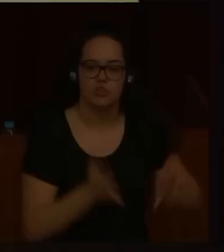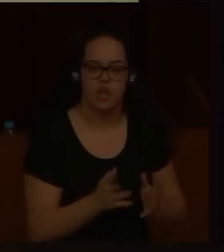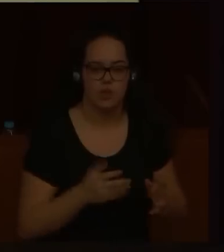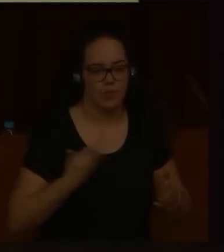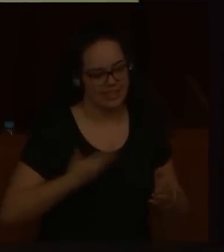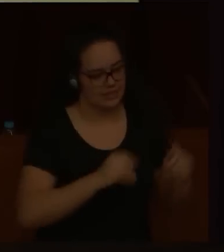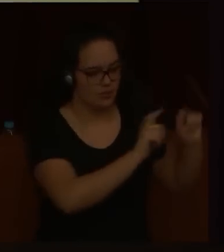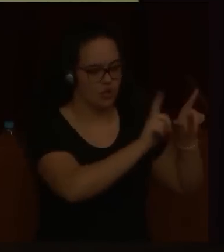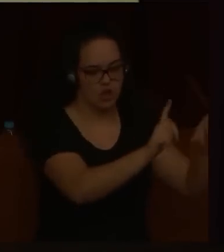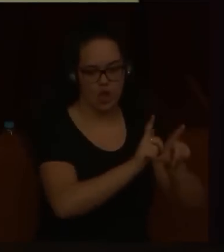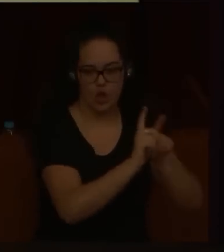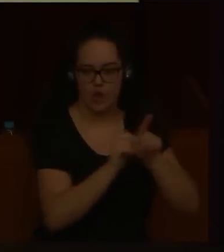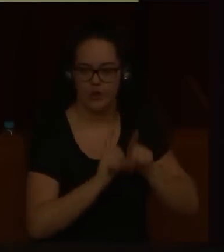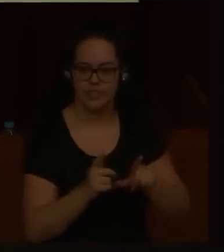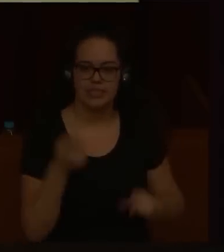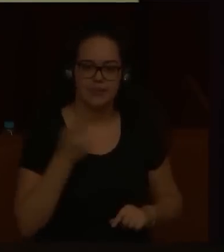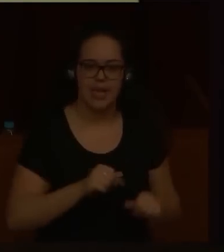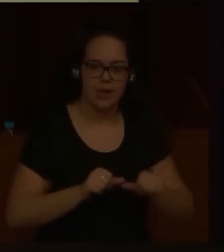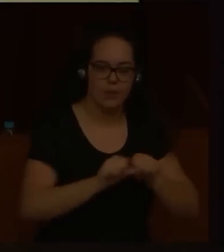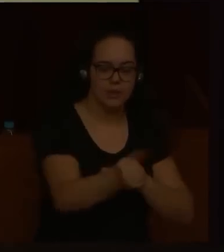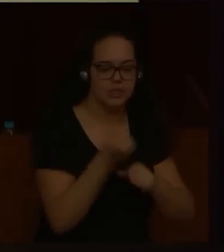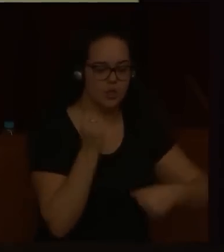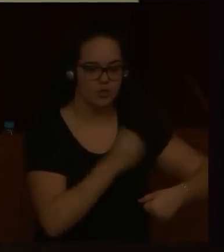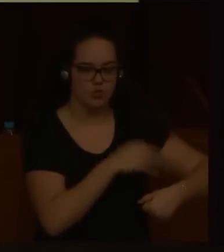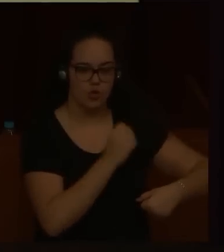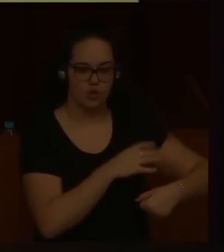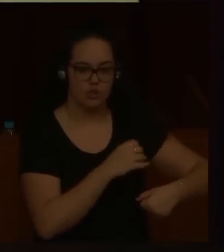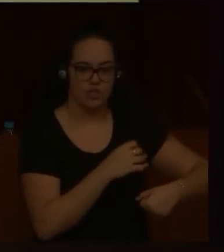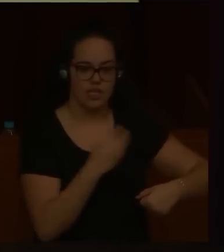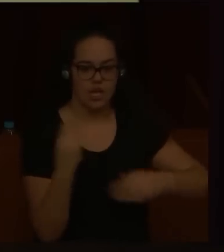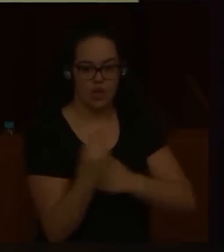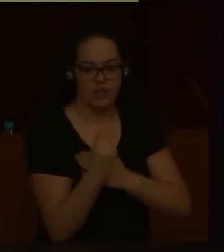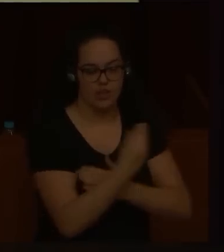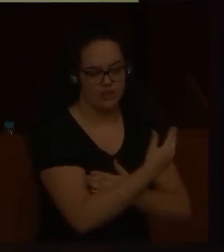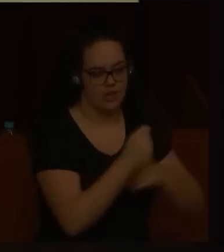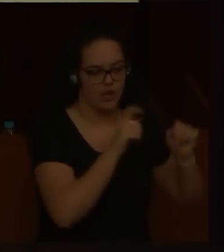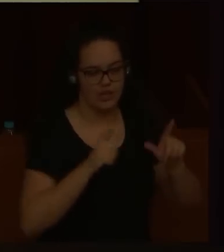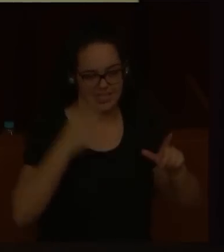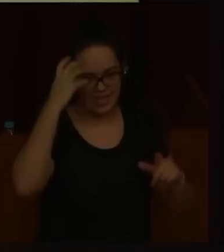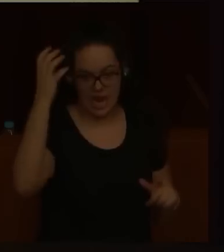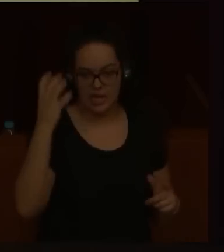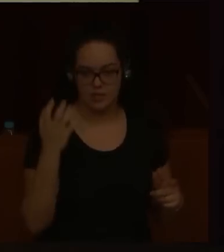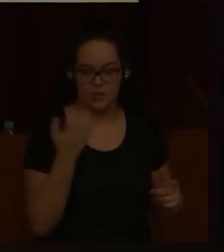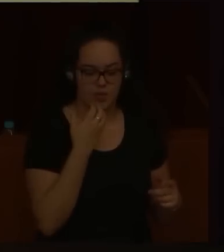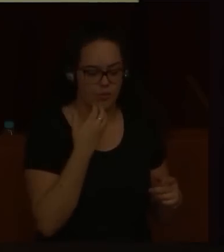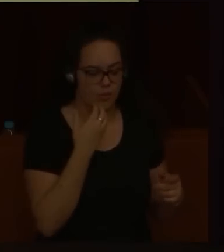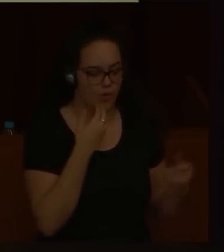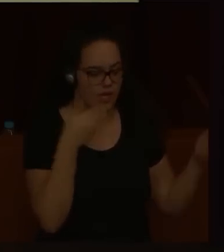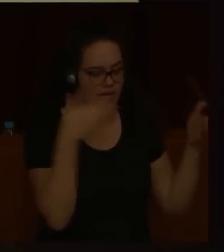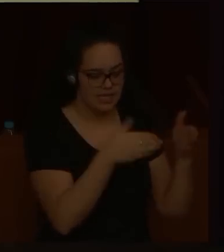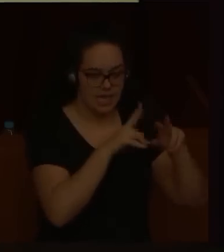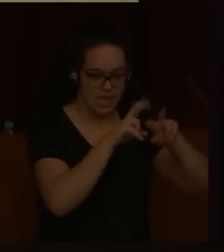exposiciones, también a partir de los fondos riquísimos de las colecciones reales, como las dedicadas a revisar